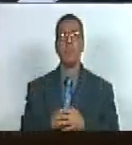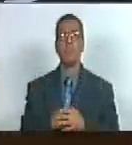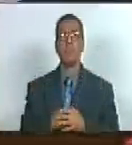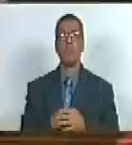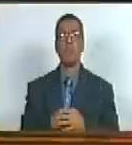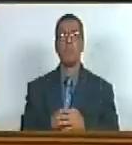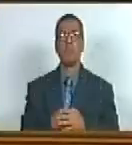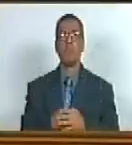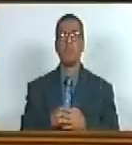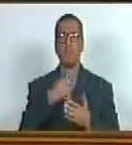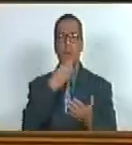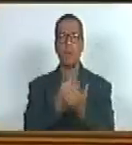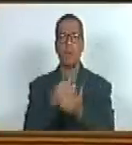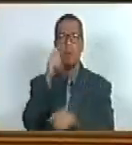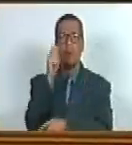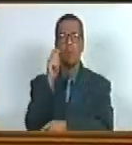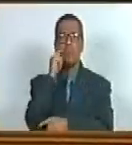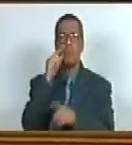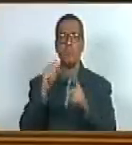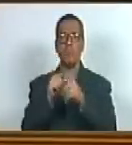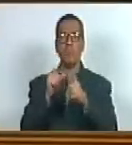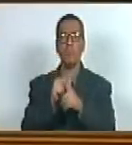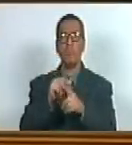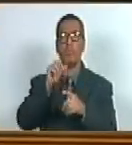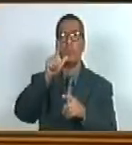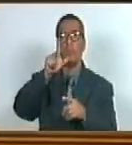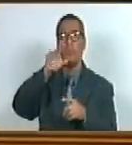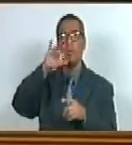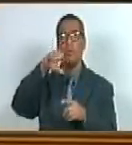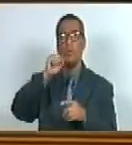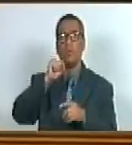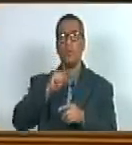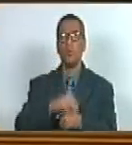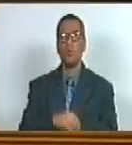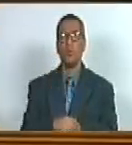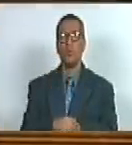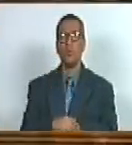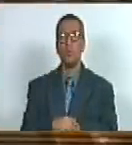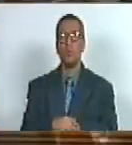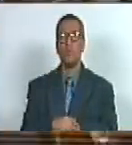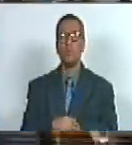gracias yo está la señora de la palabra al diputado Luis Eduardo Martínez